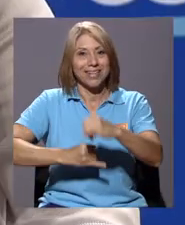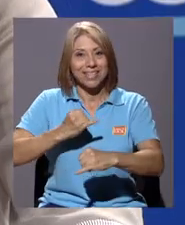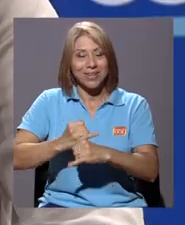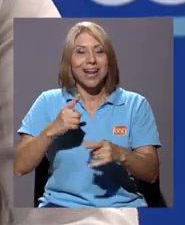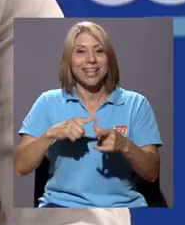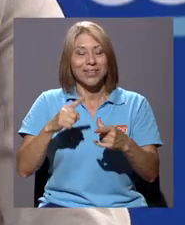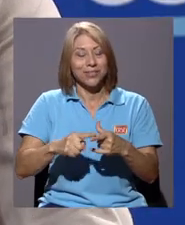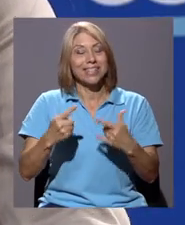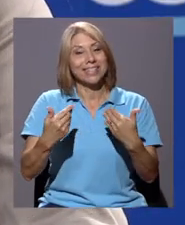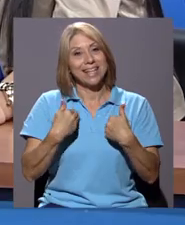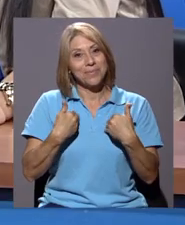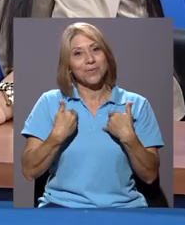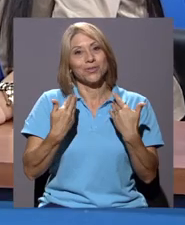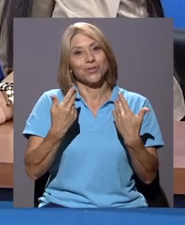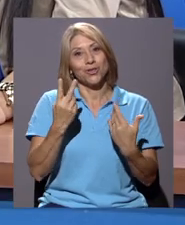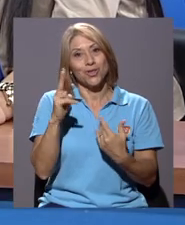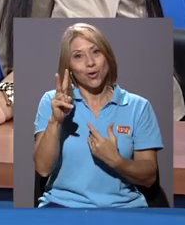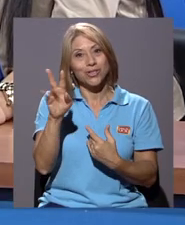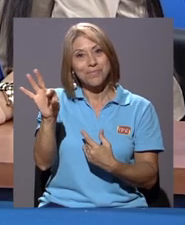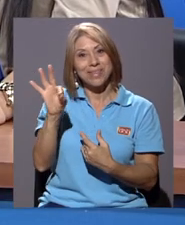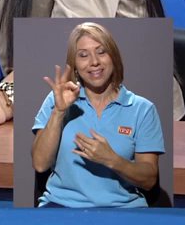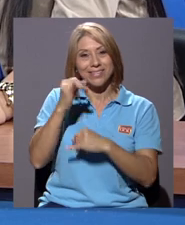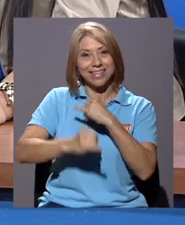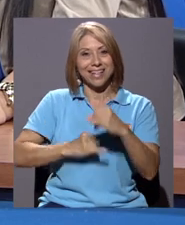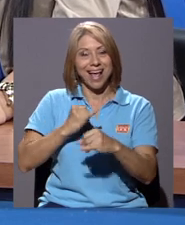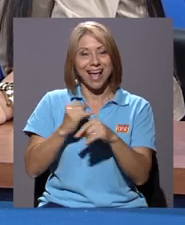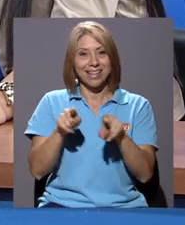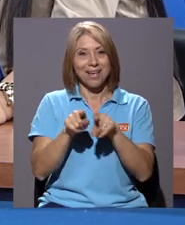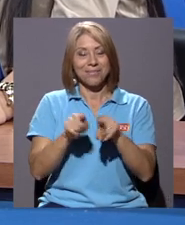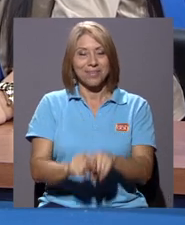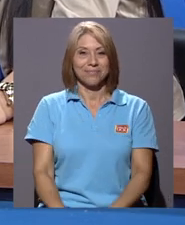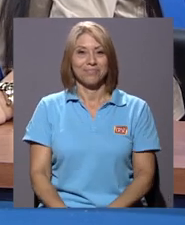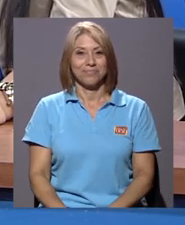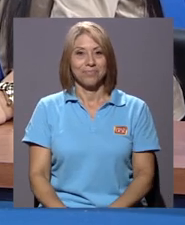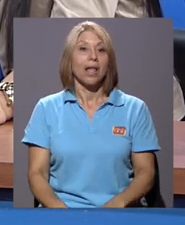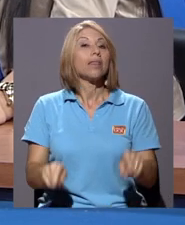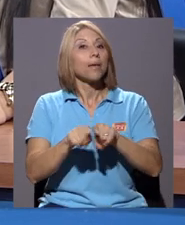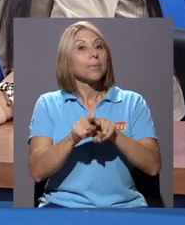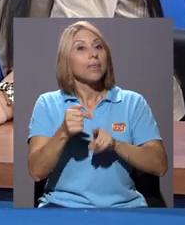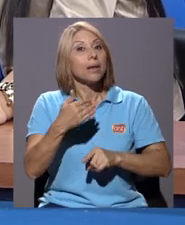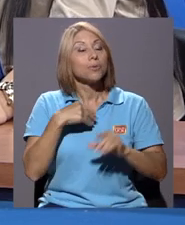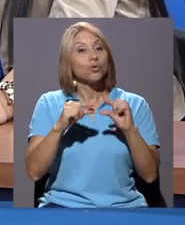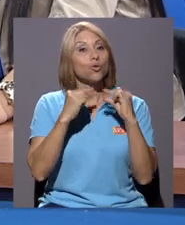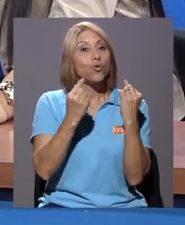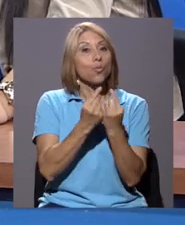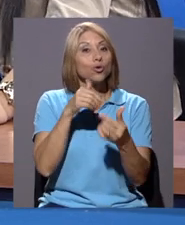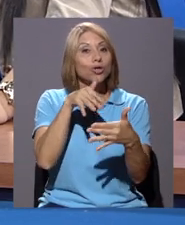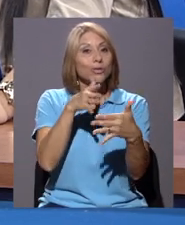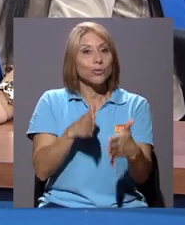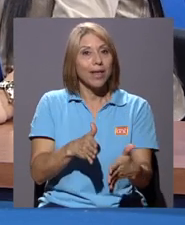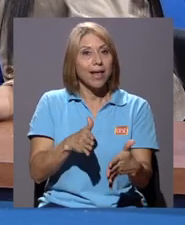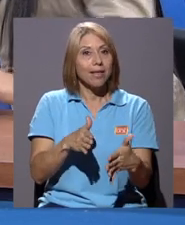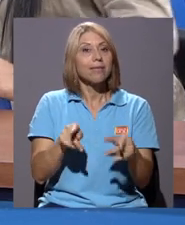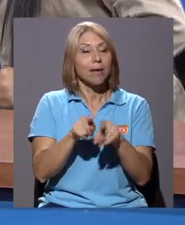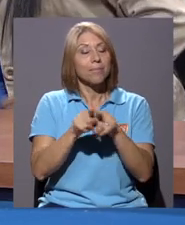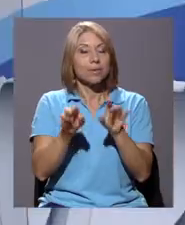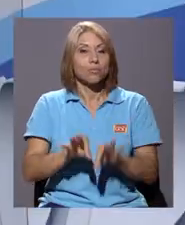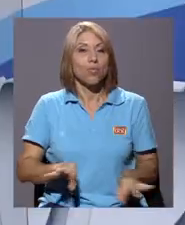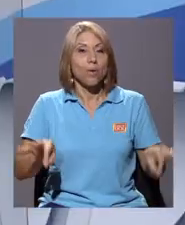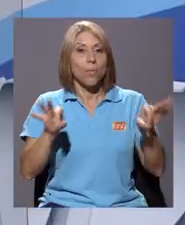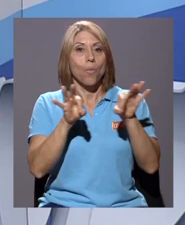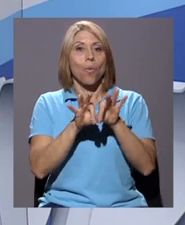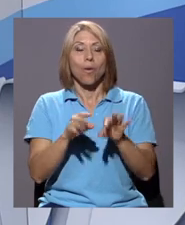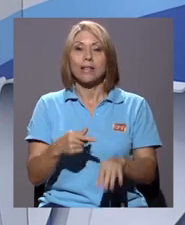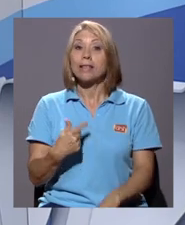contamos con estos dos invitados internacionales también. Claro. Aparte tenemos grupos estudiantiles, que también es muy importante para nosotros. a